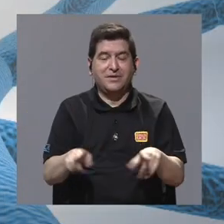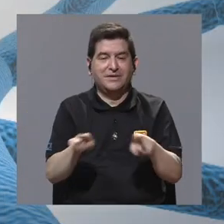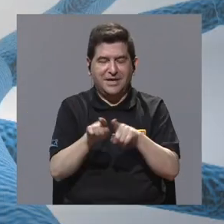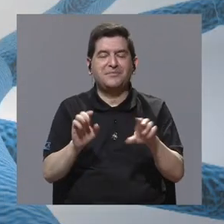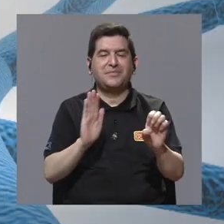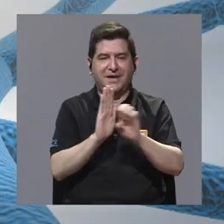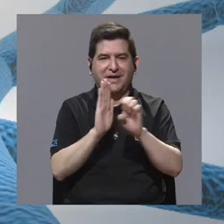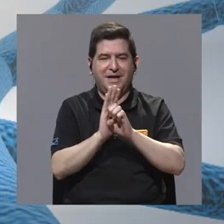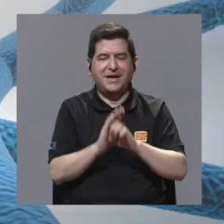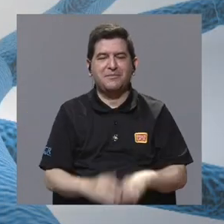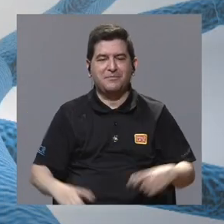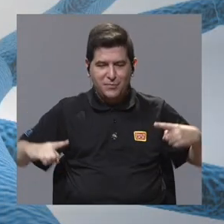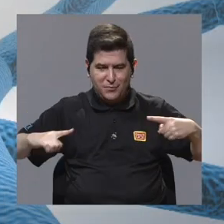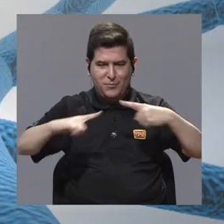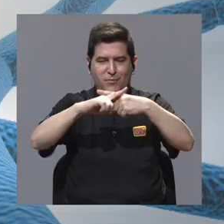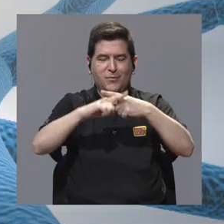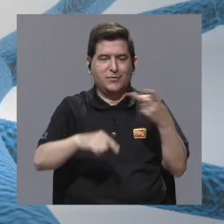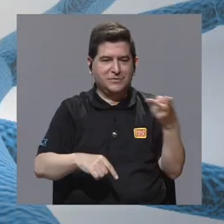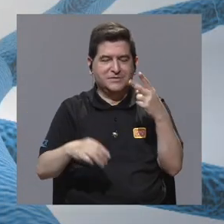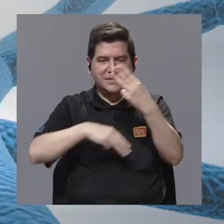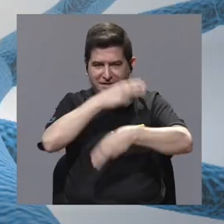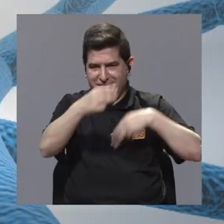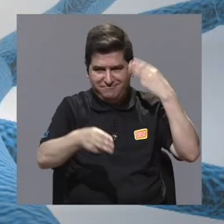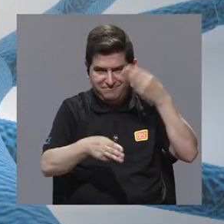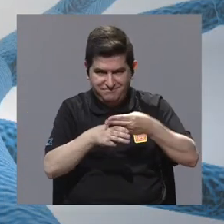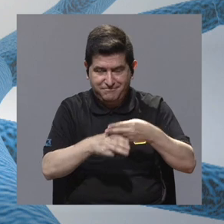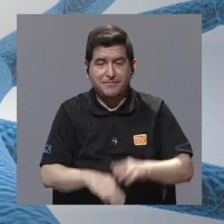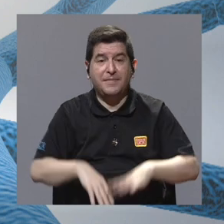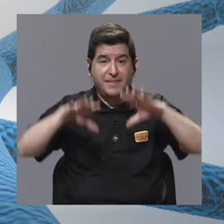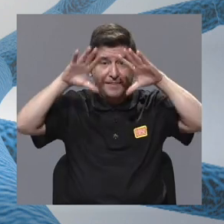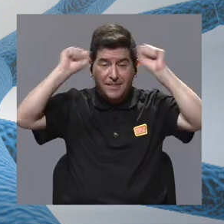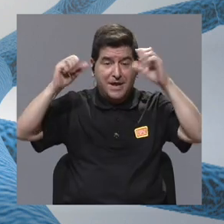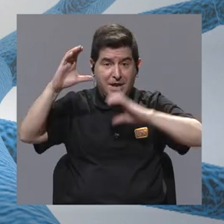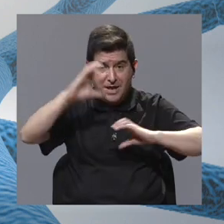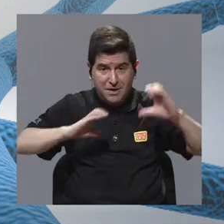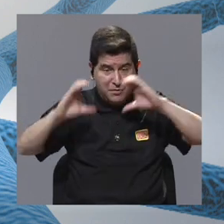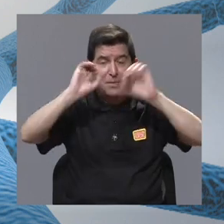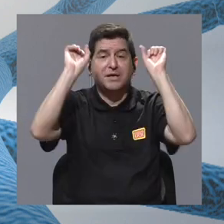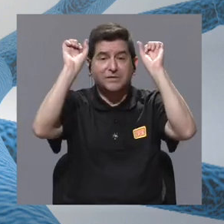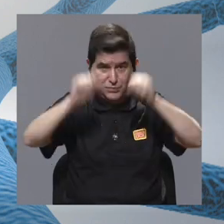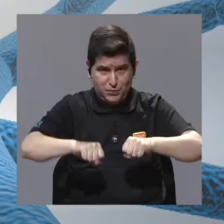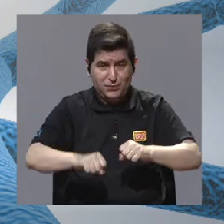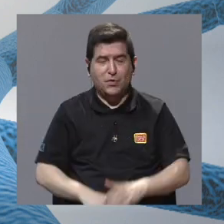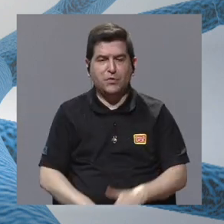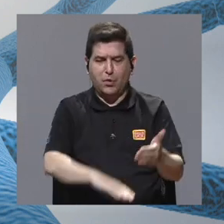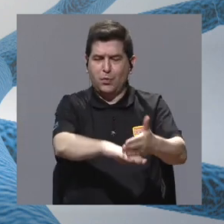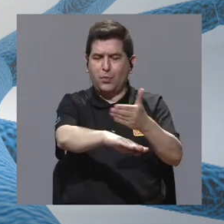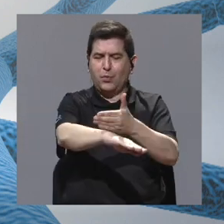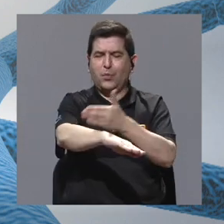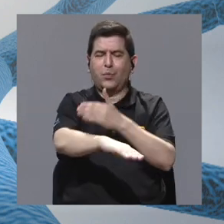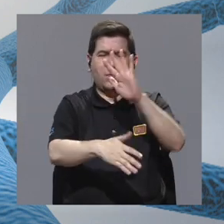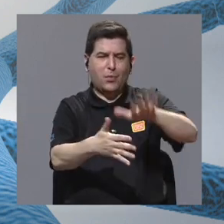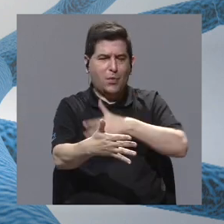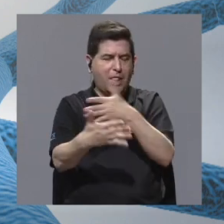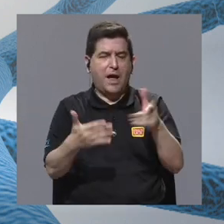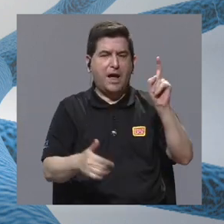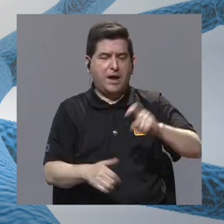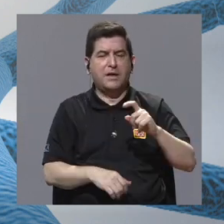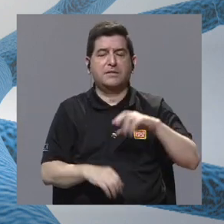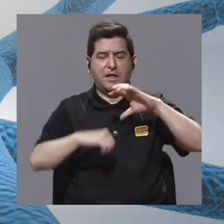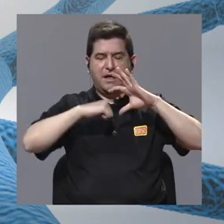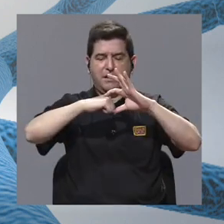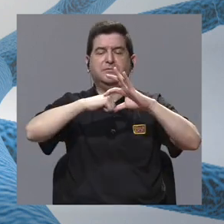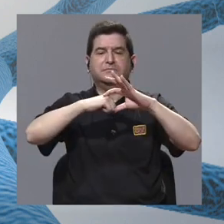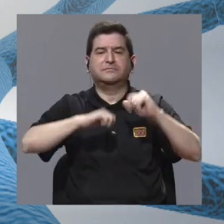este es también otro ejemplo de una excelente intersección entre ambos mundos en la que la diplomacia científica logró avanzar una agenda